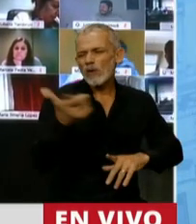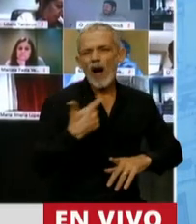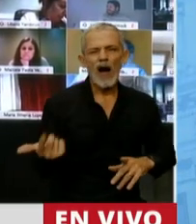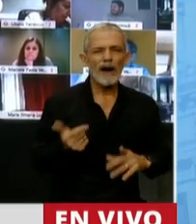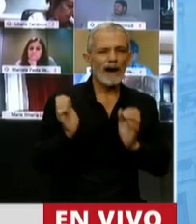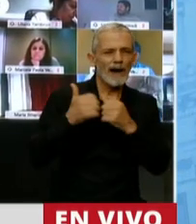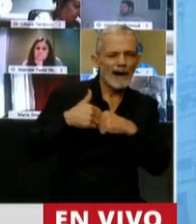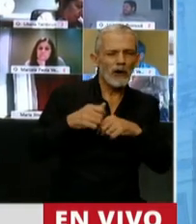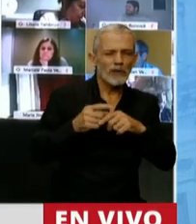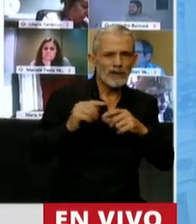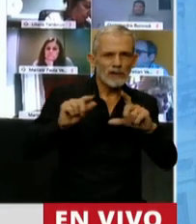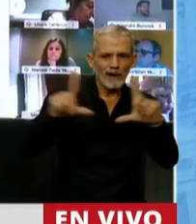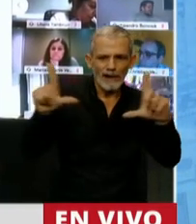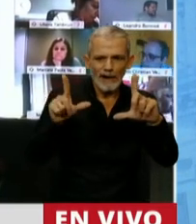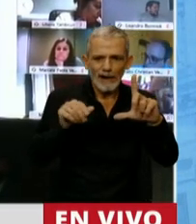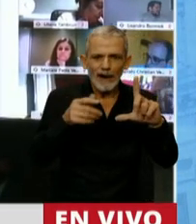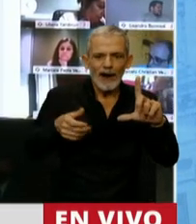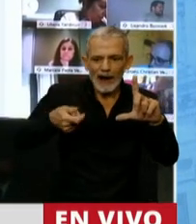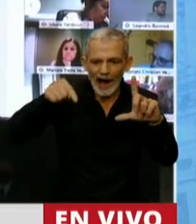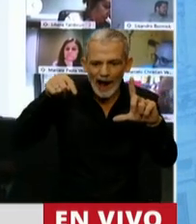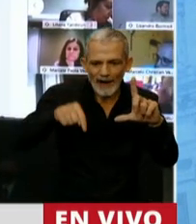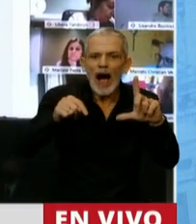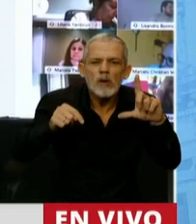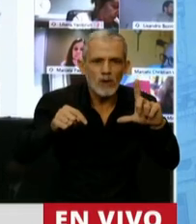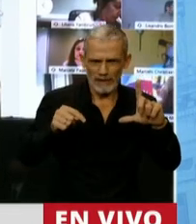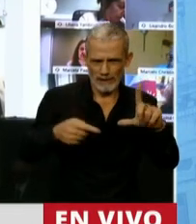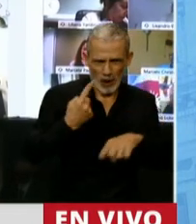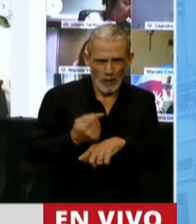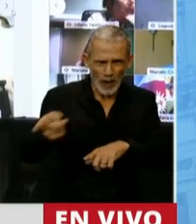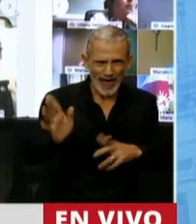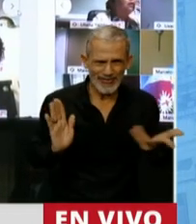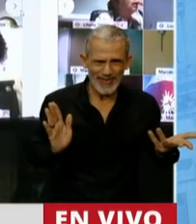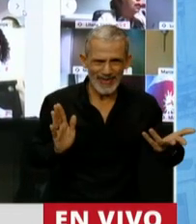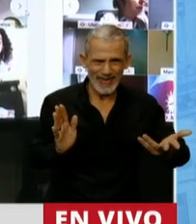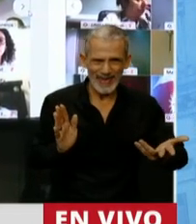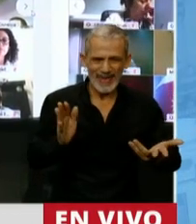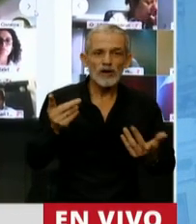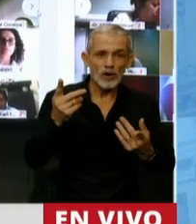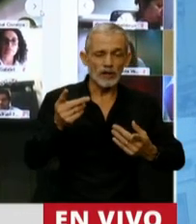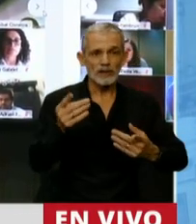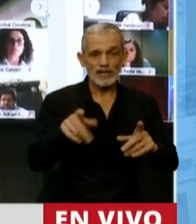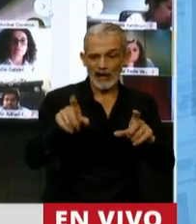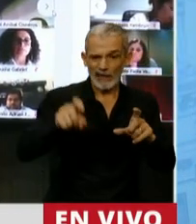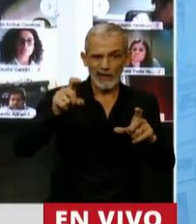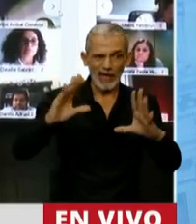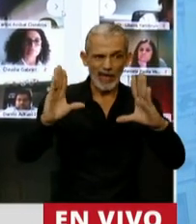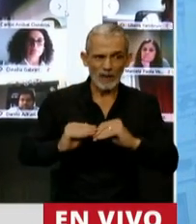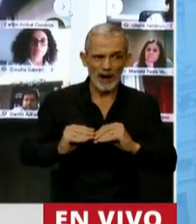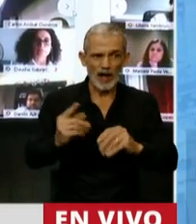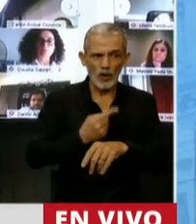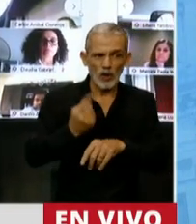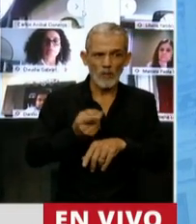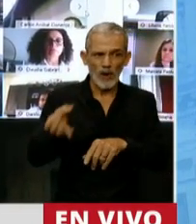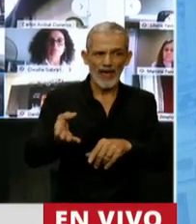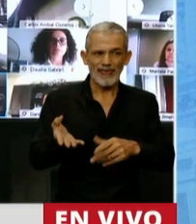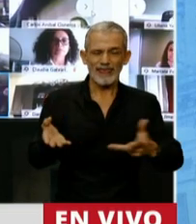escondido detrás de una pantalla, apretar un clic y salirse de imagen y habilitar